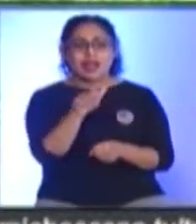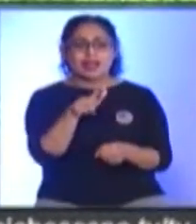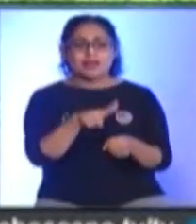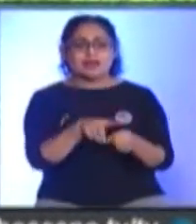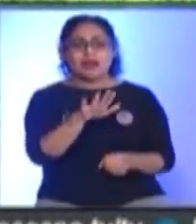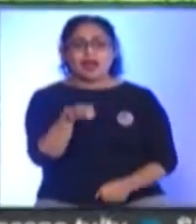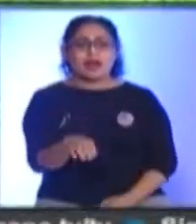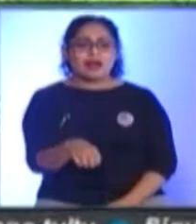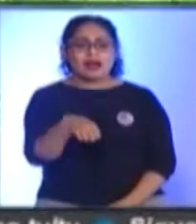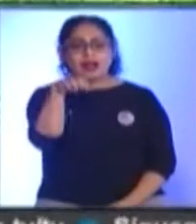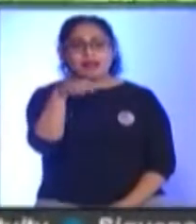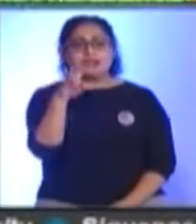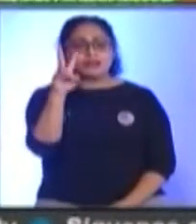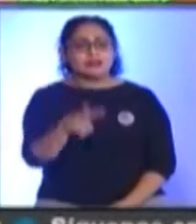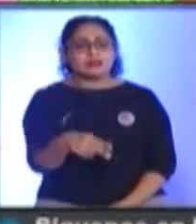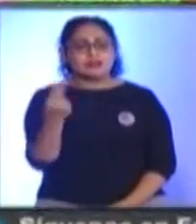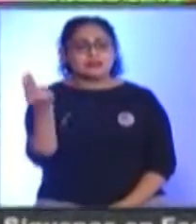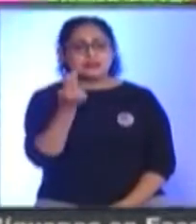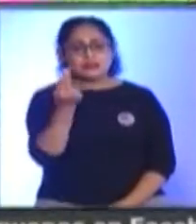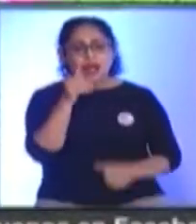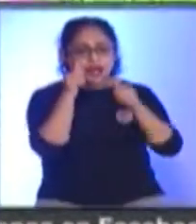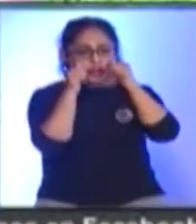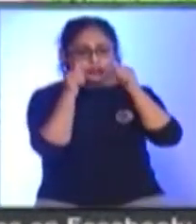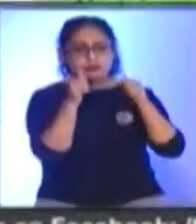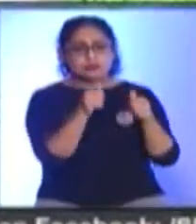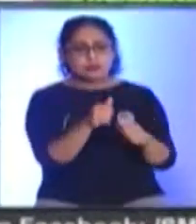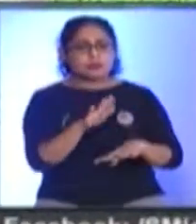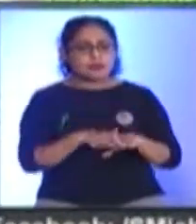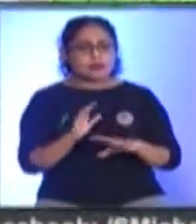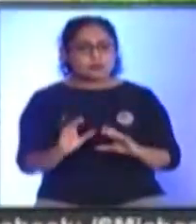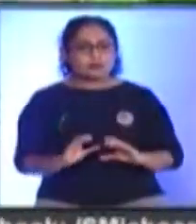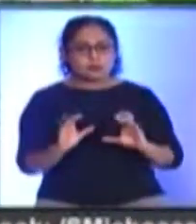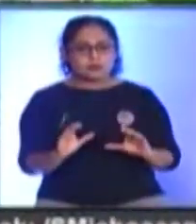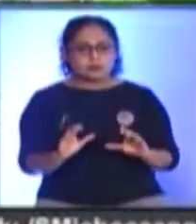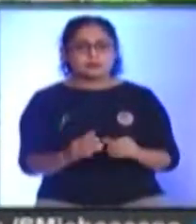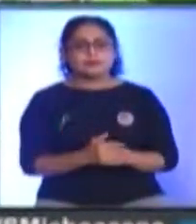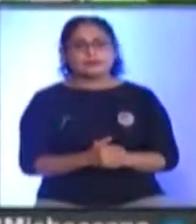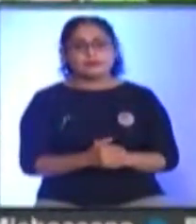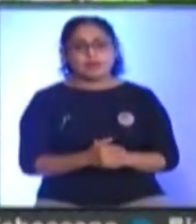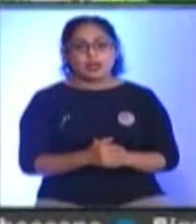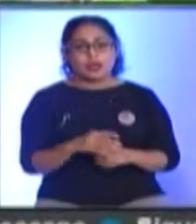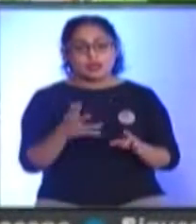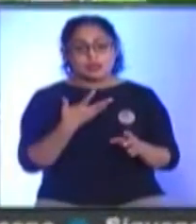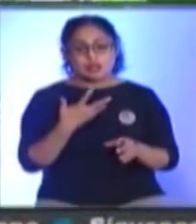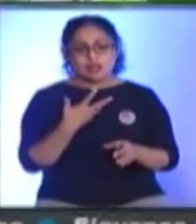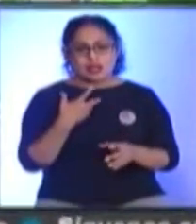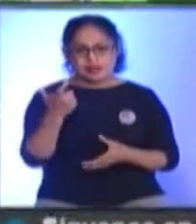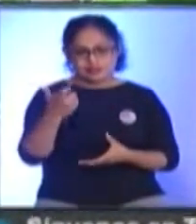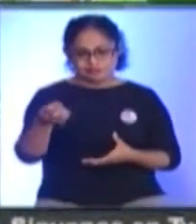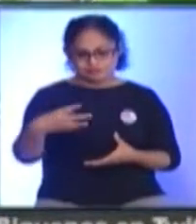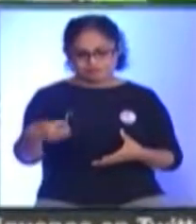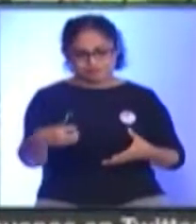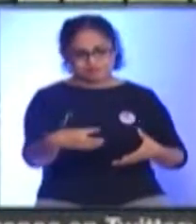edad Y que sí requieren Otra atención Muy cuidadosamente Y aunque la recaudación De recursos Por la entrada De